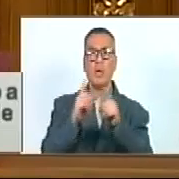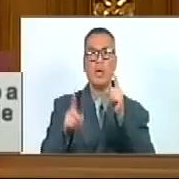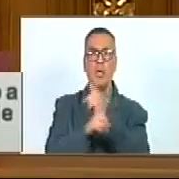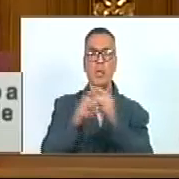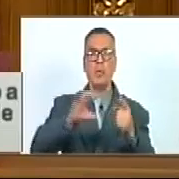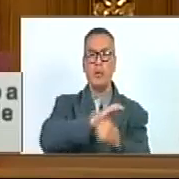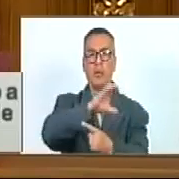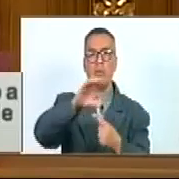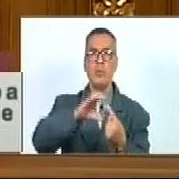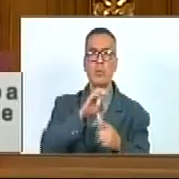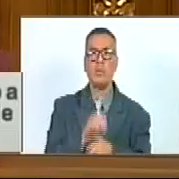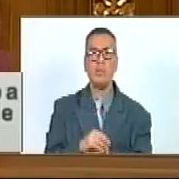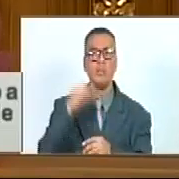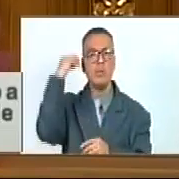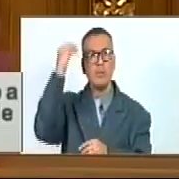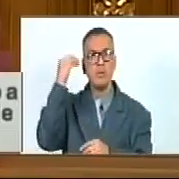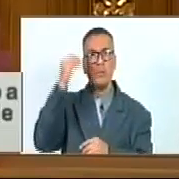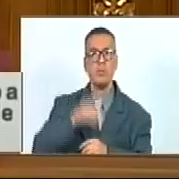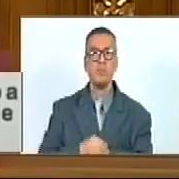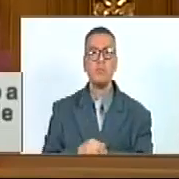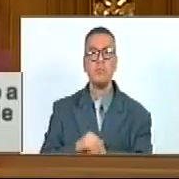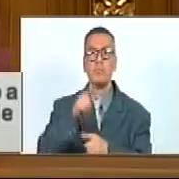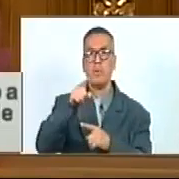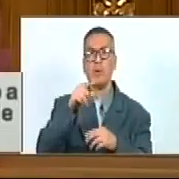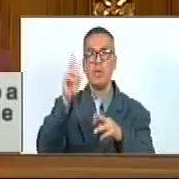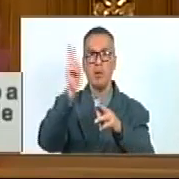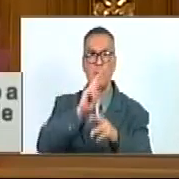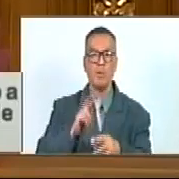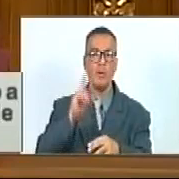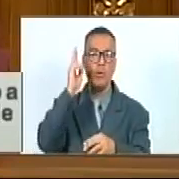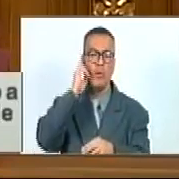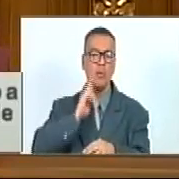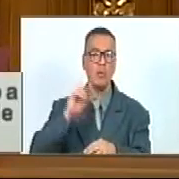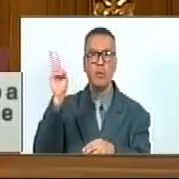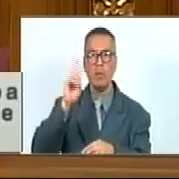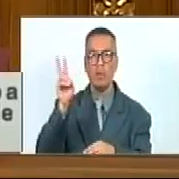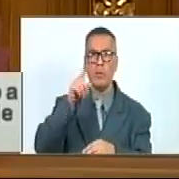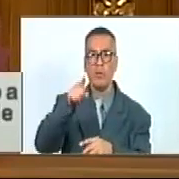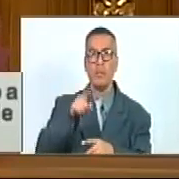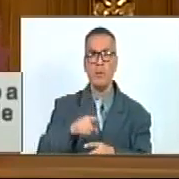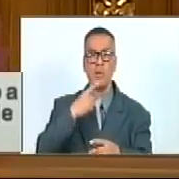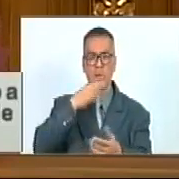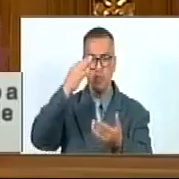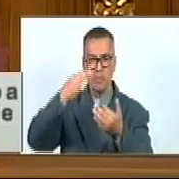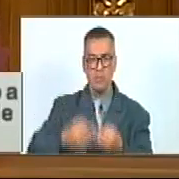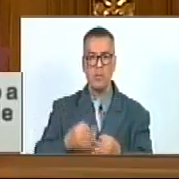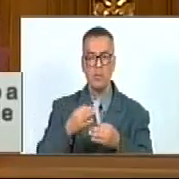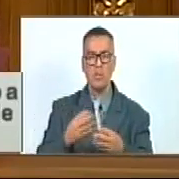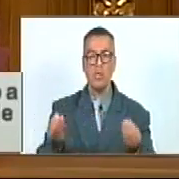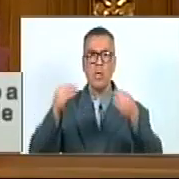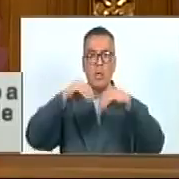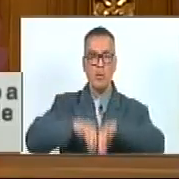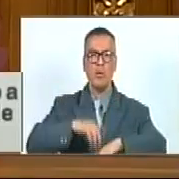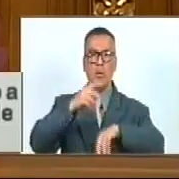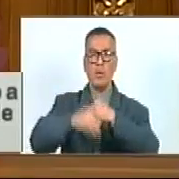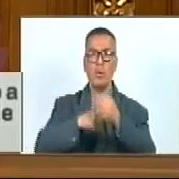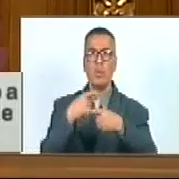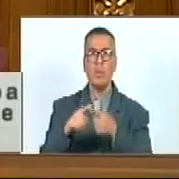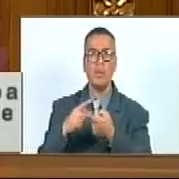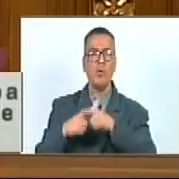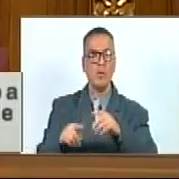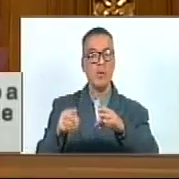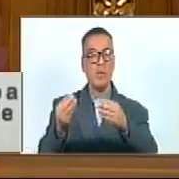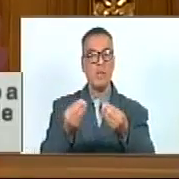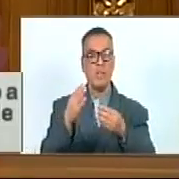Climático Considerando Que la República Bolivariana De Venezuela Ratificó El Convenio Sobre La Diversidad